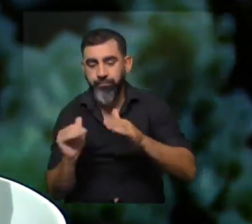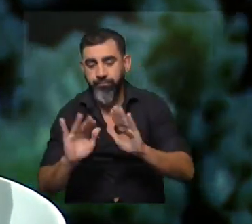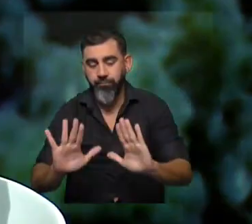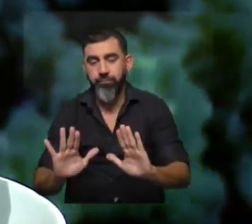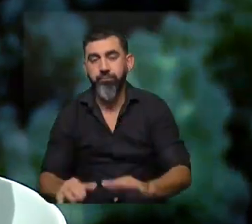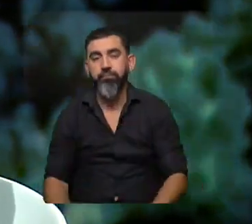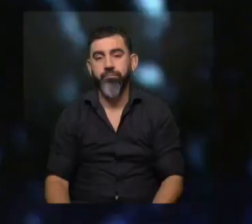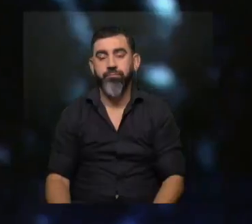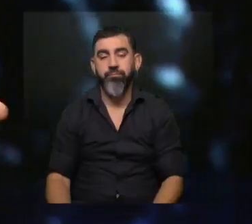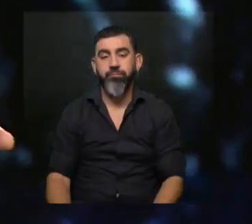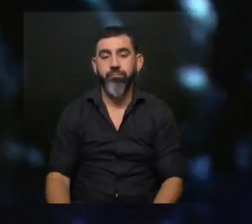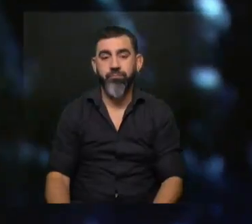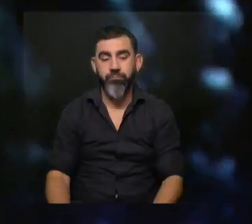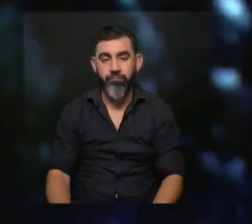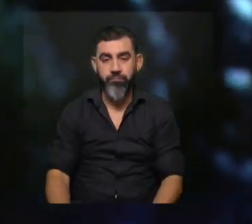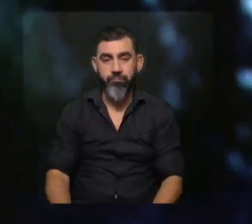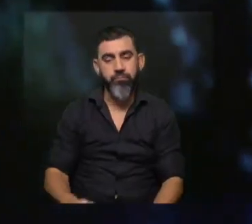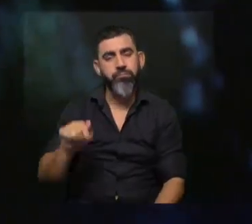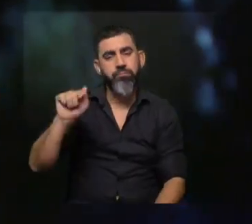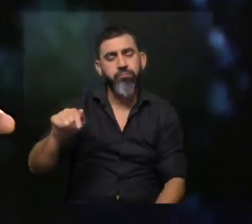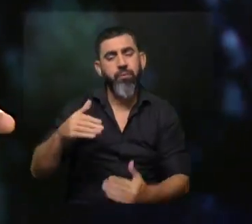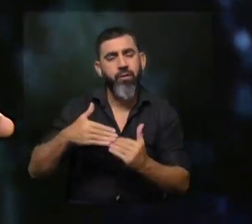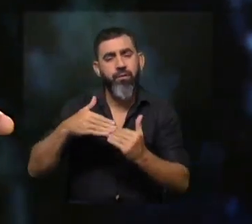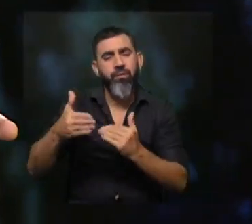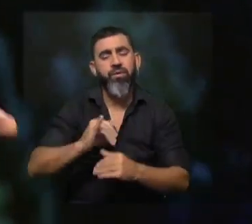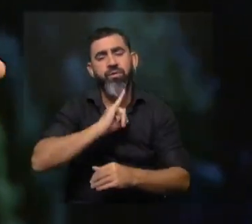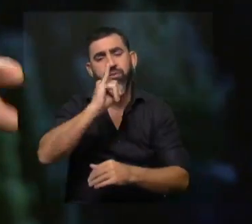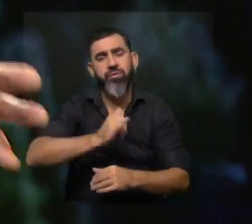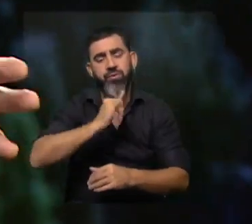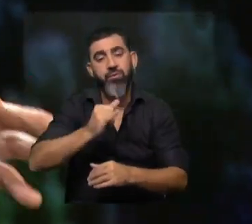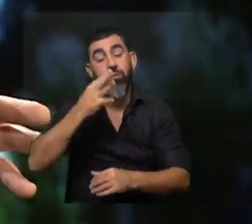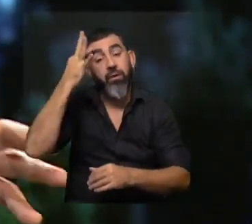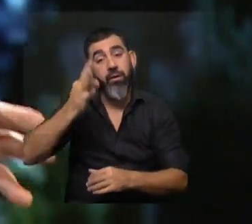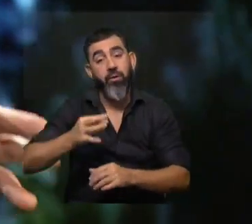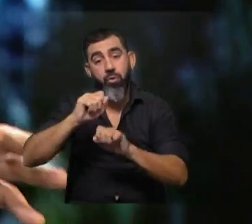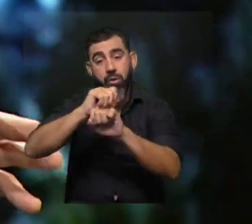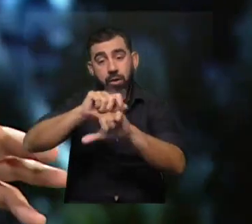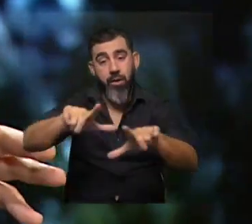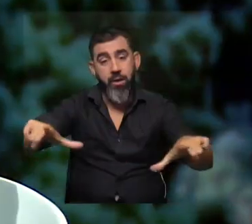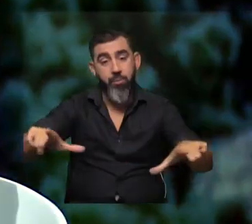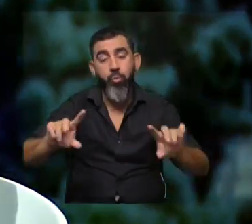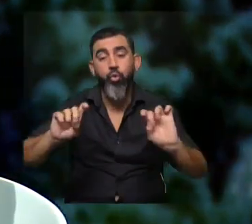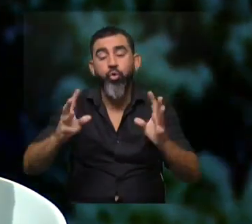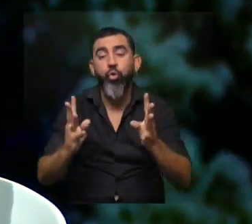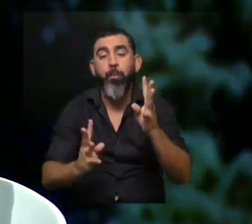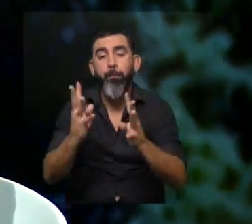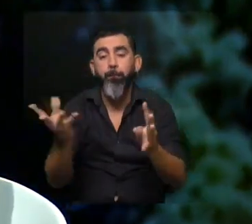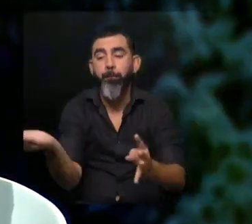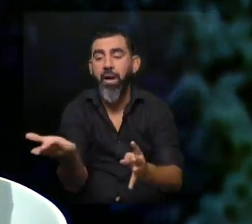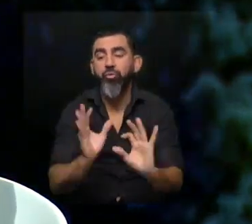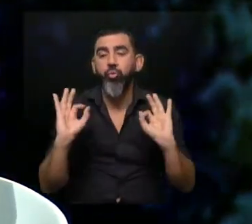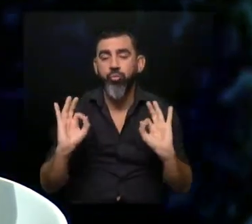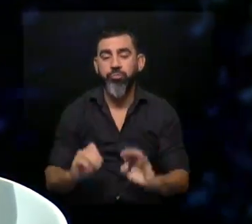valorizar mucho más ese Ahí era donde los vecinos les comentaban a ustedes, bueno, creíamos que tenerlo limpio era tener el pasto corto, ¿no? Bueno, esa